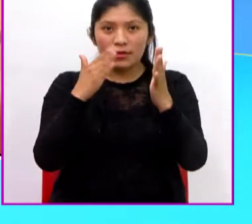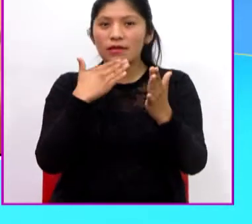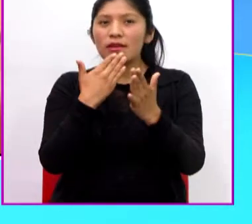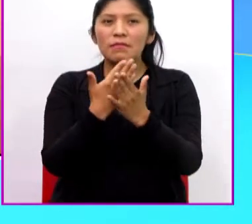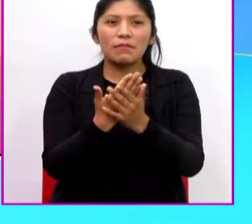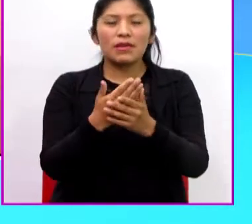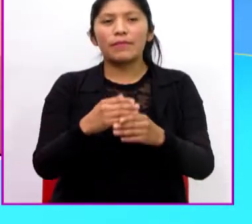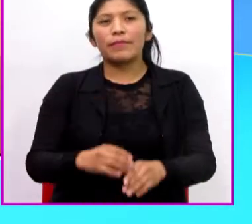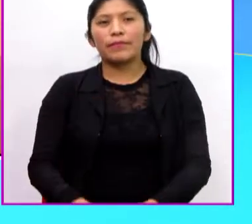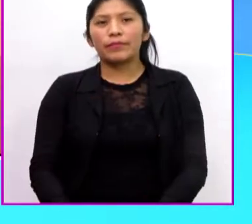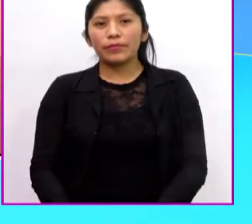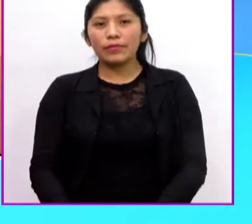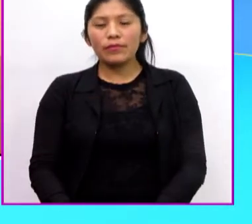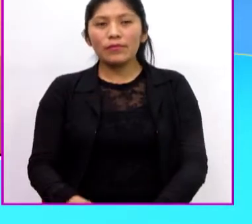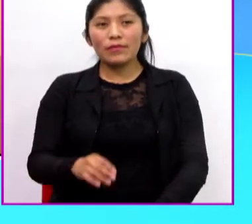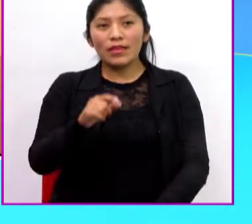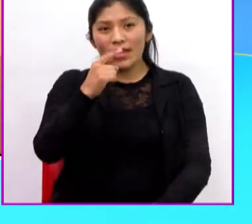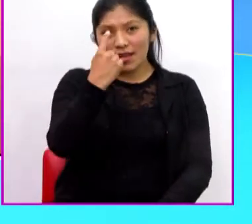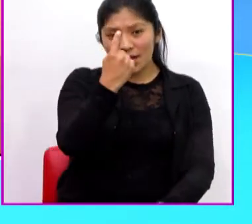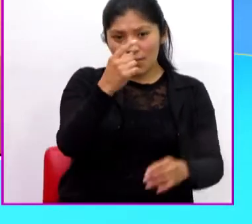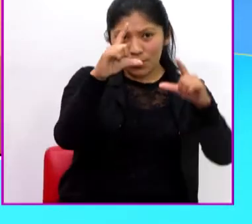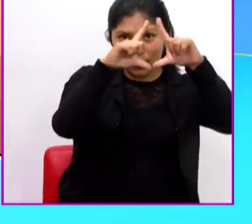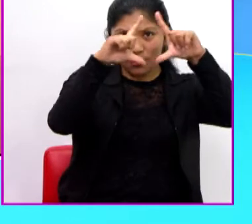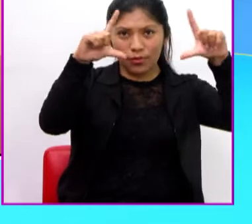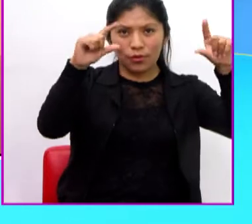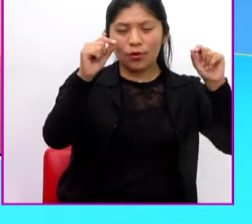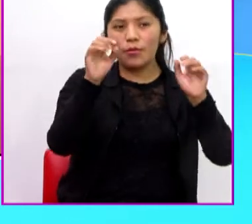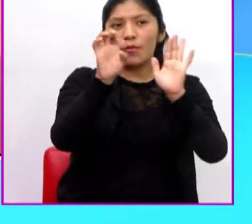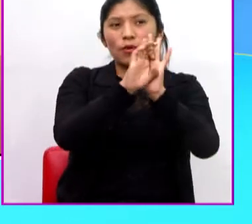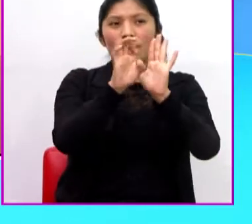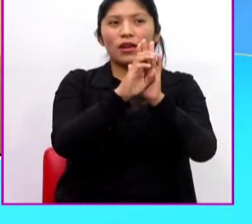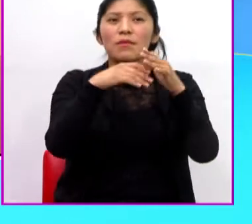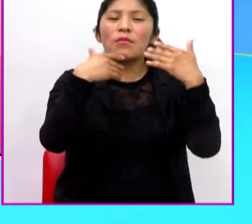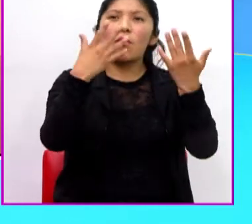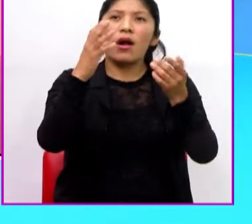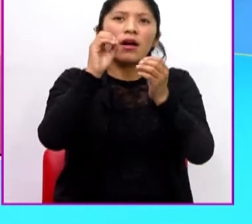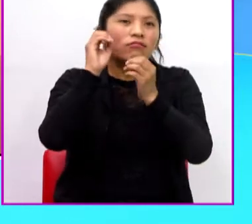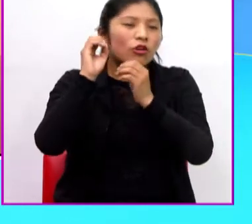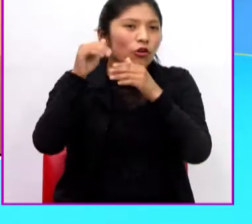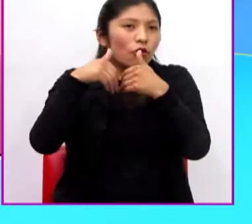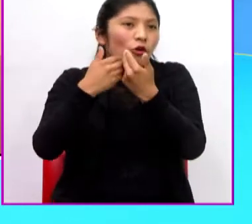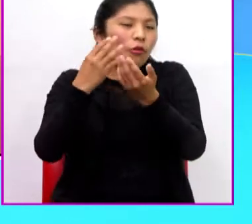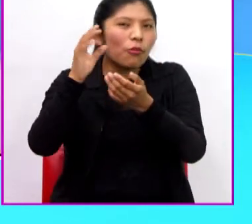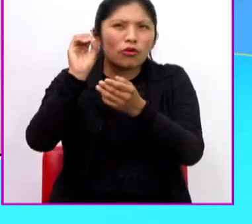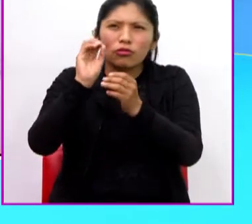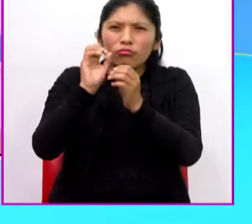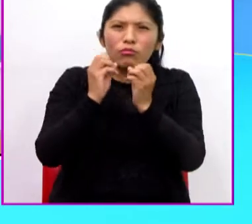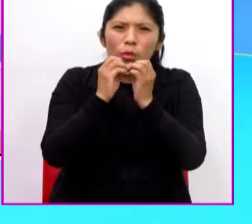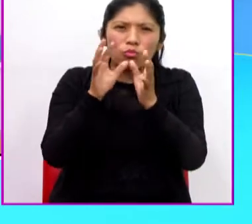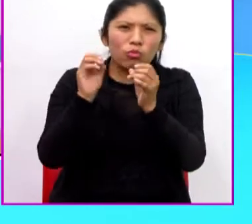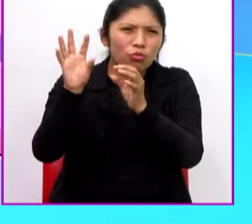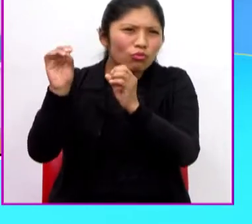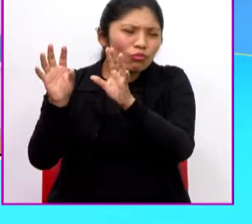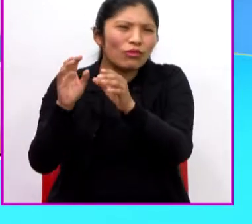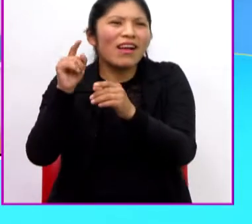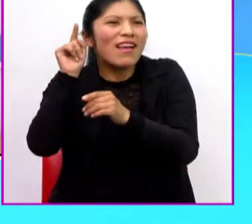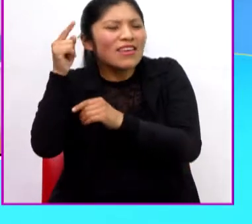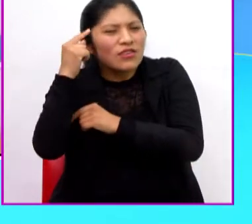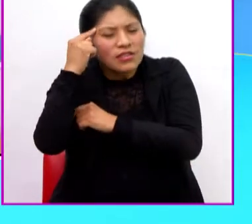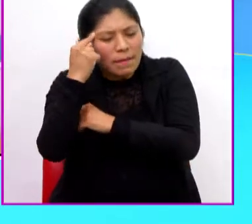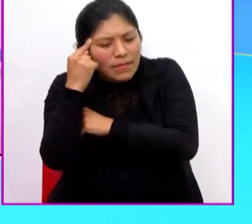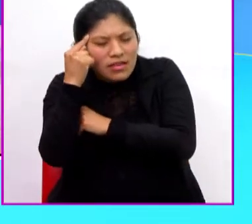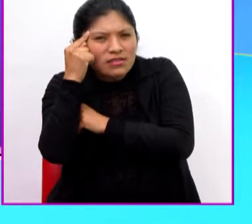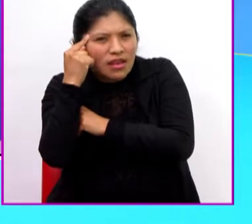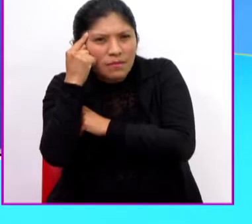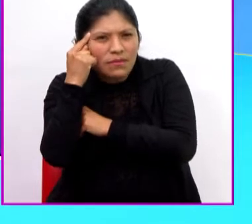globos. En el cuadro 1, por ejemplo, aparece un globo como con burbujas. Ese globo es de pensamiento.